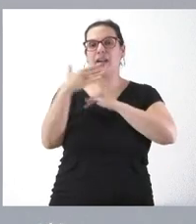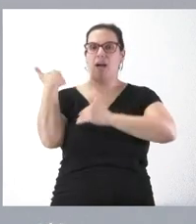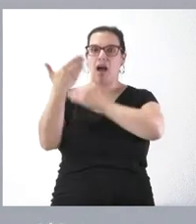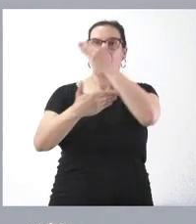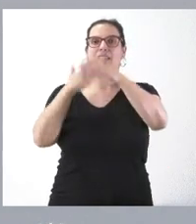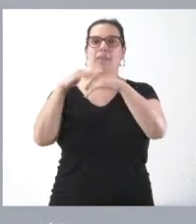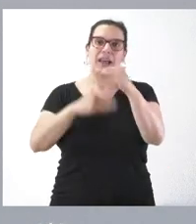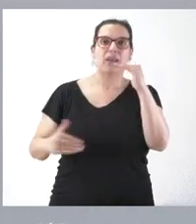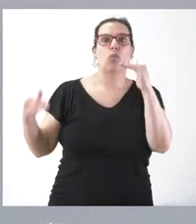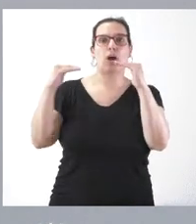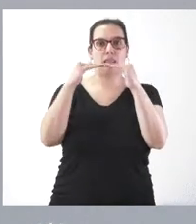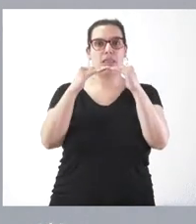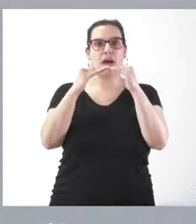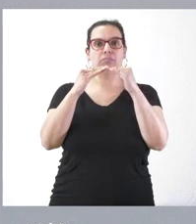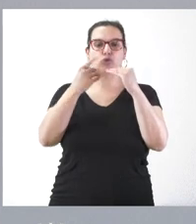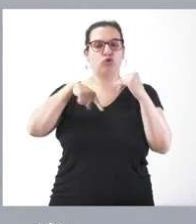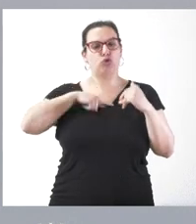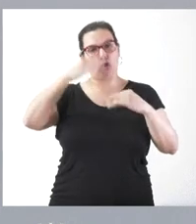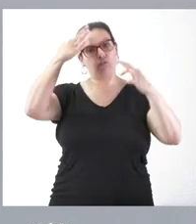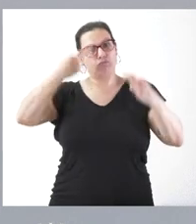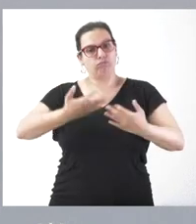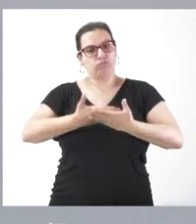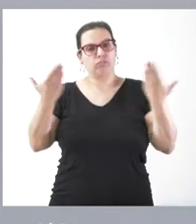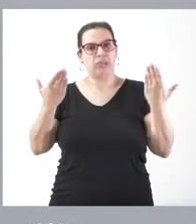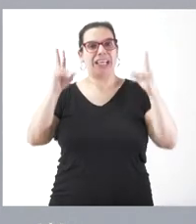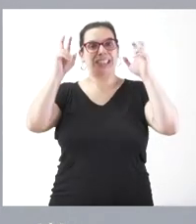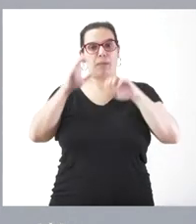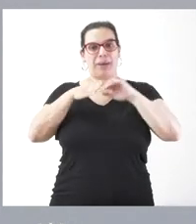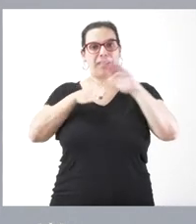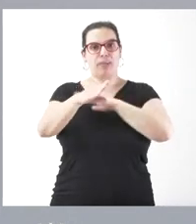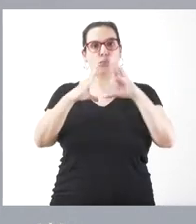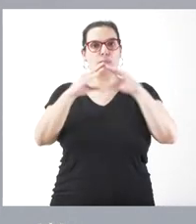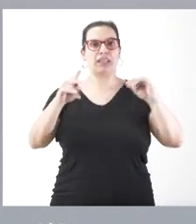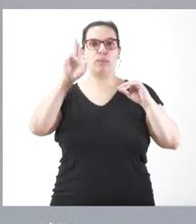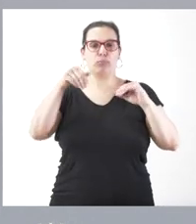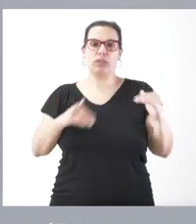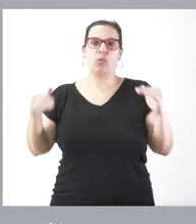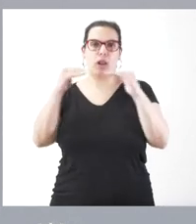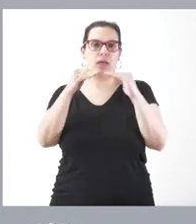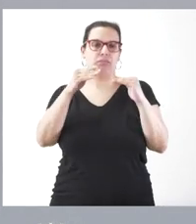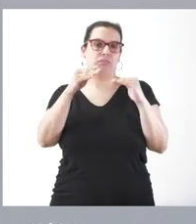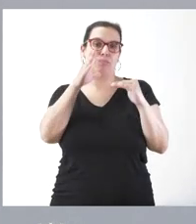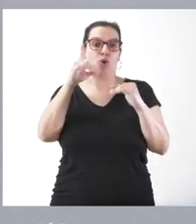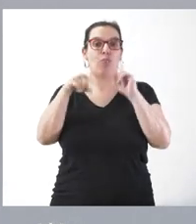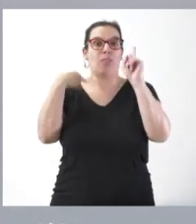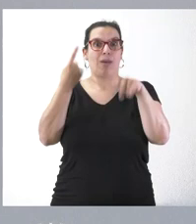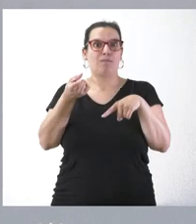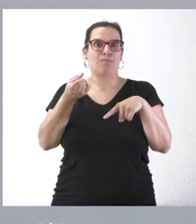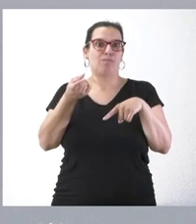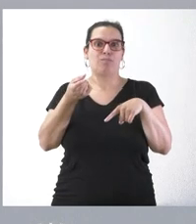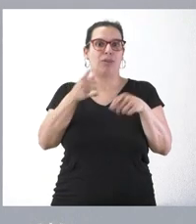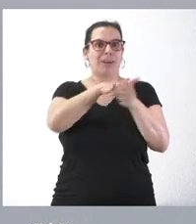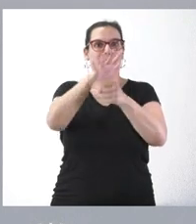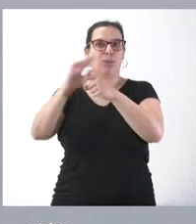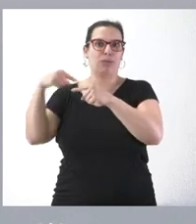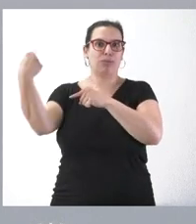igualdad en la que creemos firmemente y la igualdad en materia universitaria es uno de los temas que más permiten garantizar la igualdad en todos los ámbitos